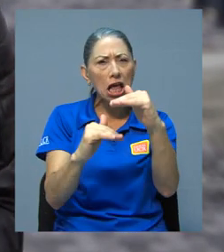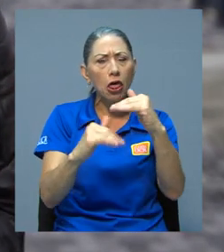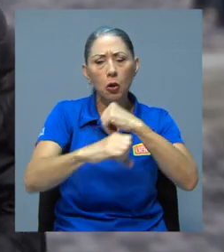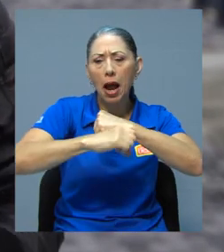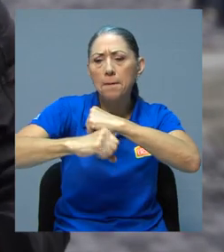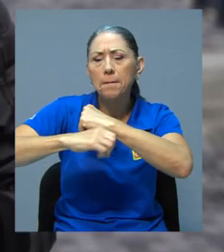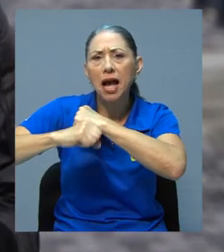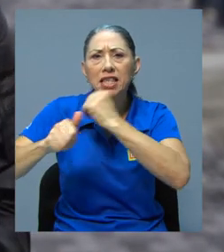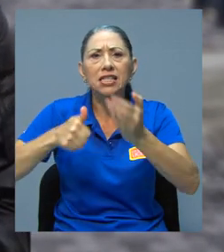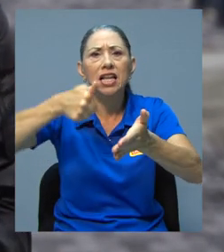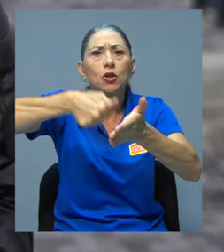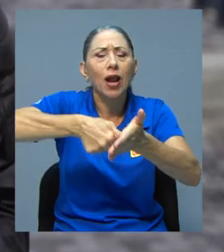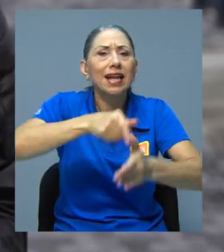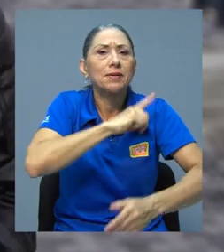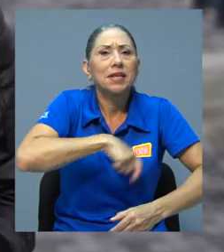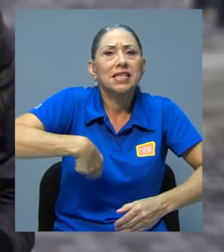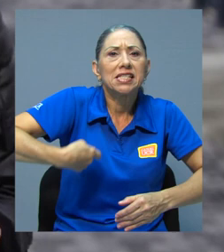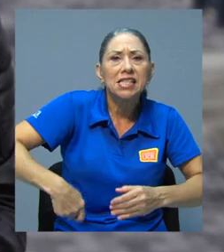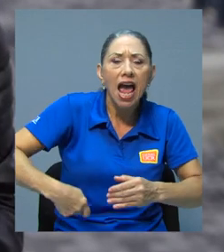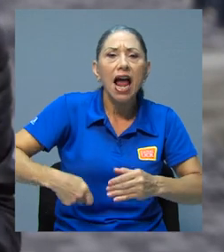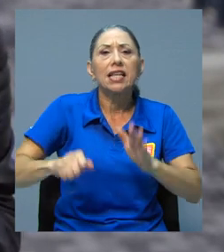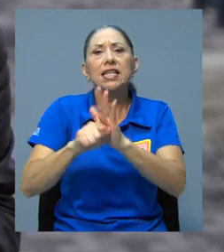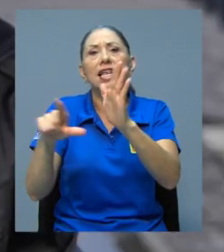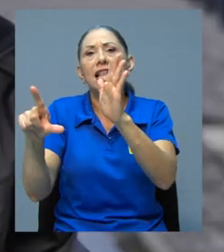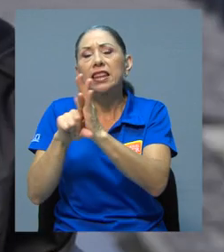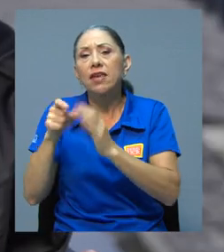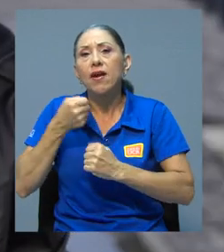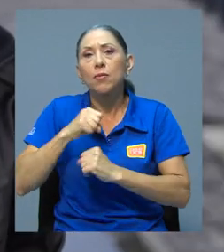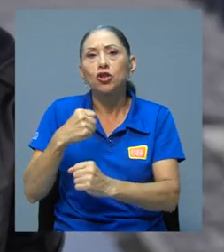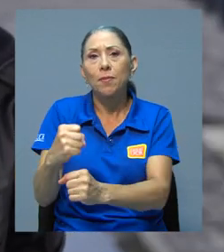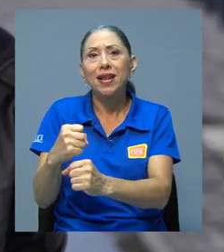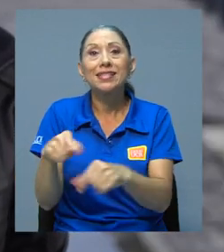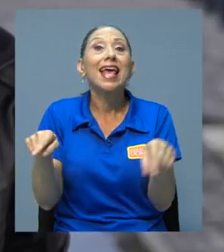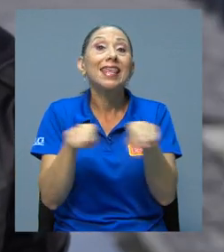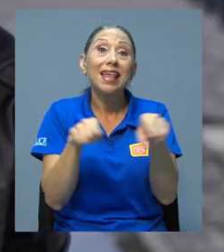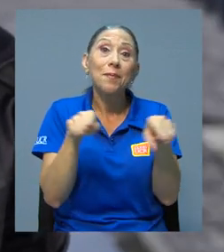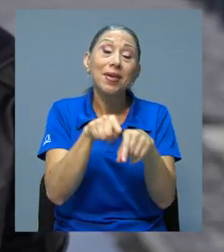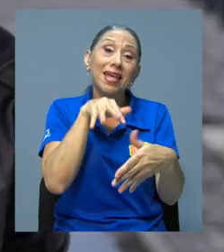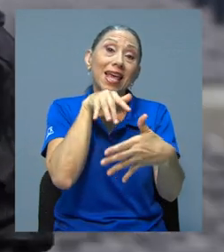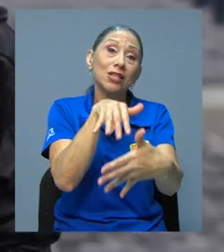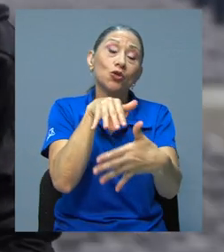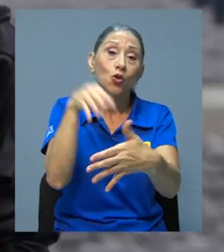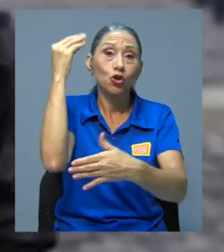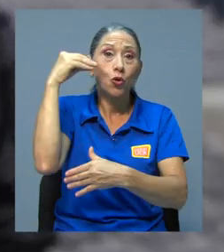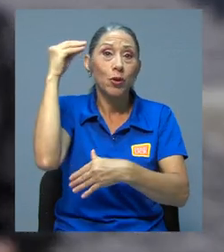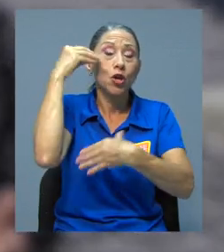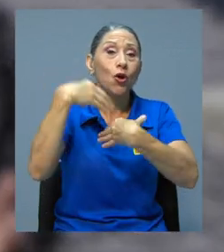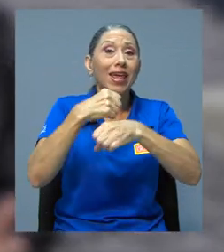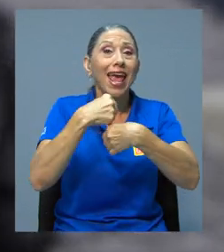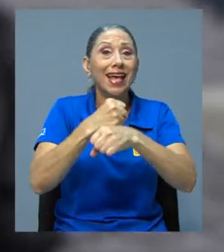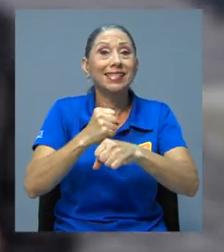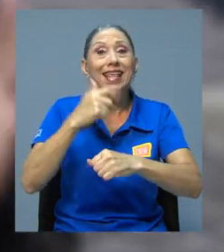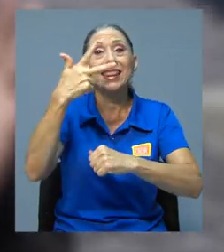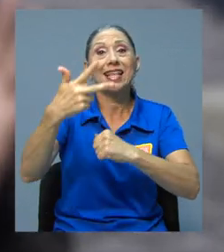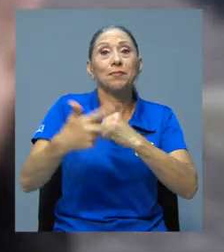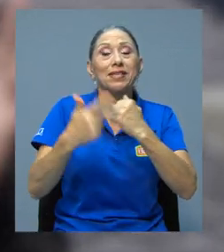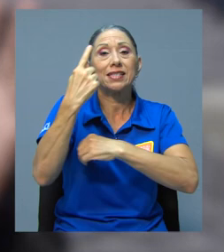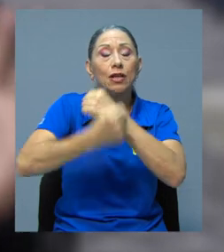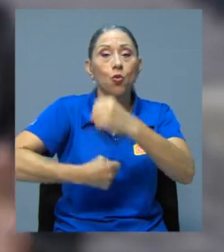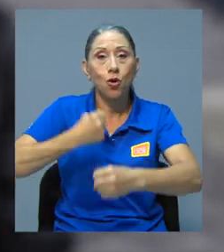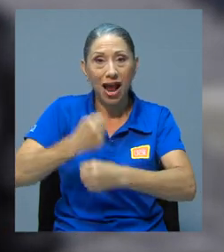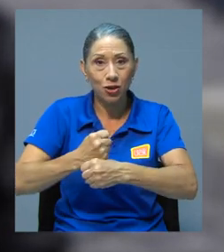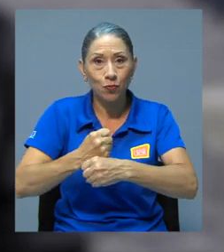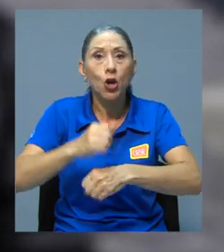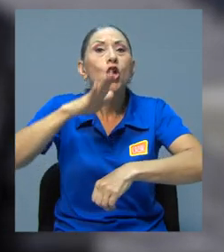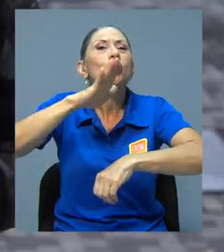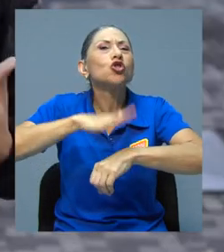presidenciales, legislativas y municipales, así como de los estudios de opinión que realiza tres veces por año